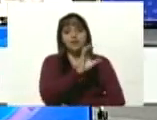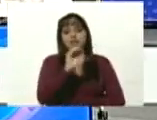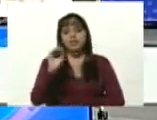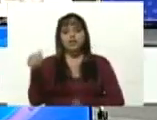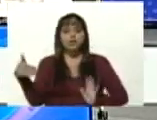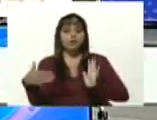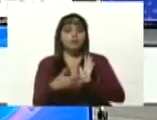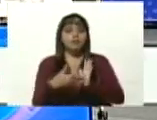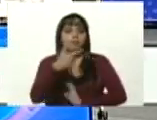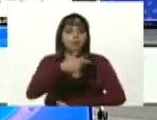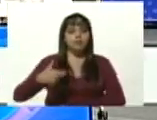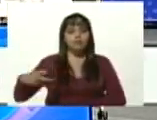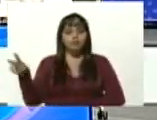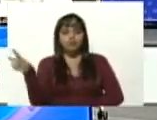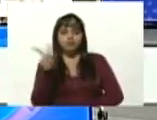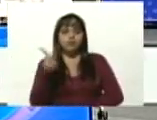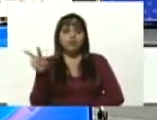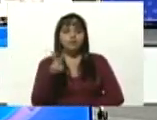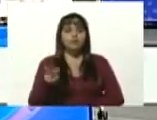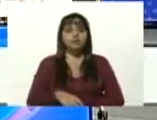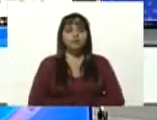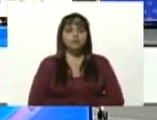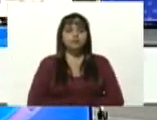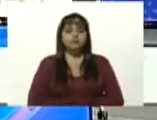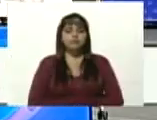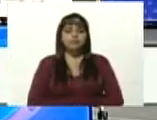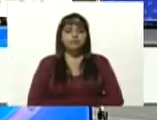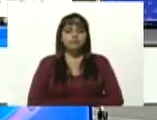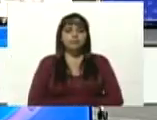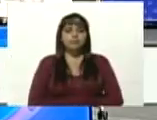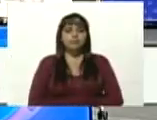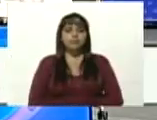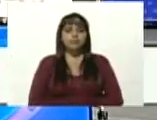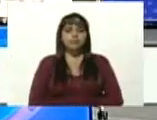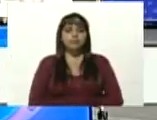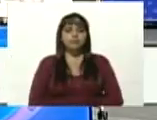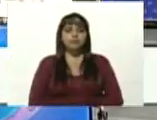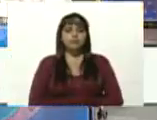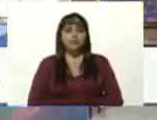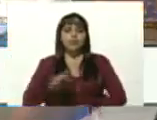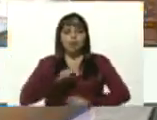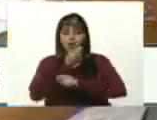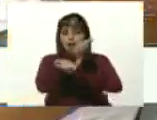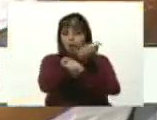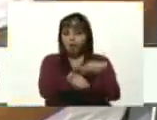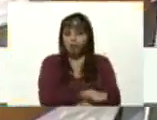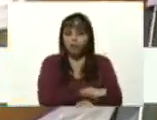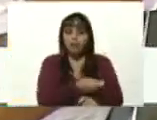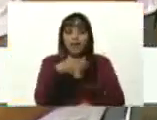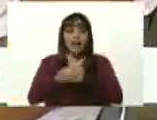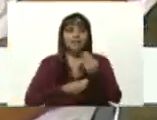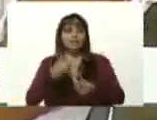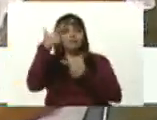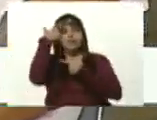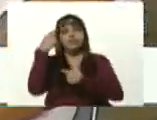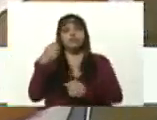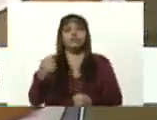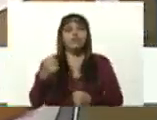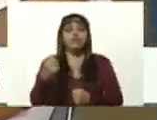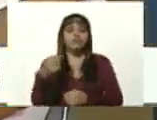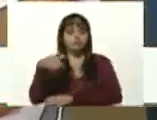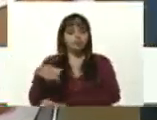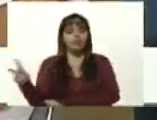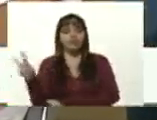venezolanos y venezolanas a graduarse como profesionales de la República